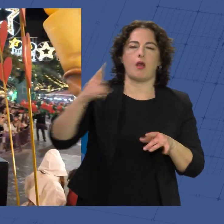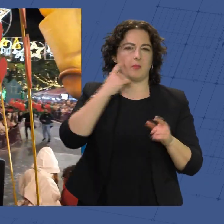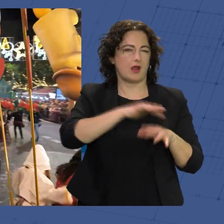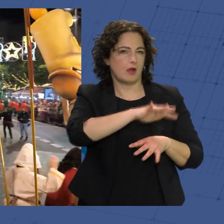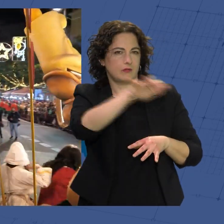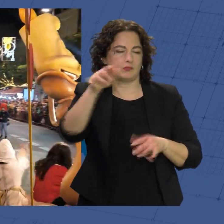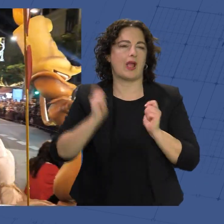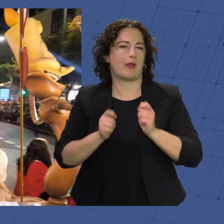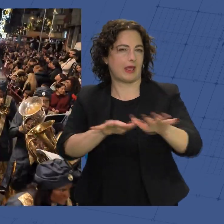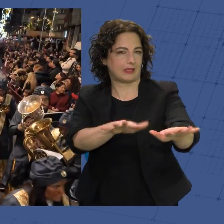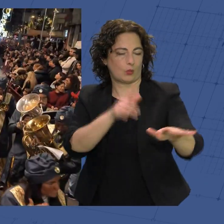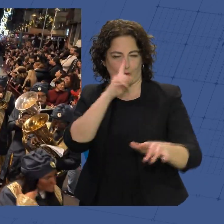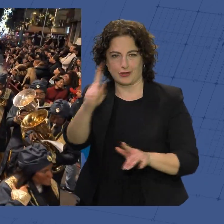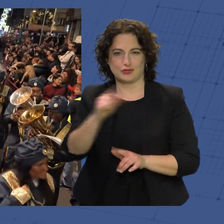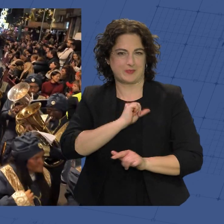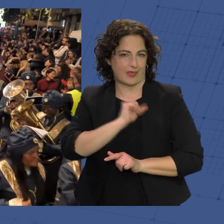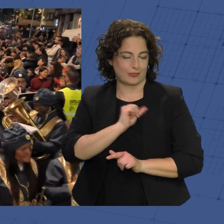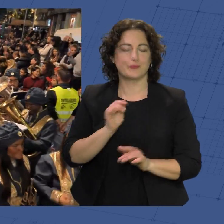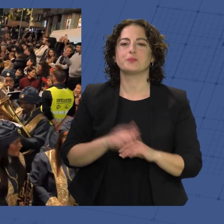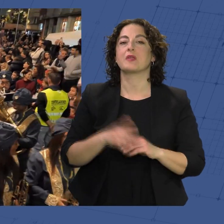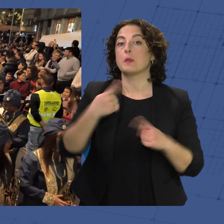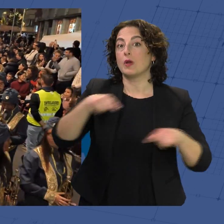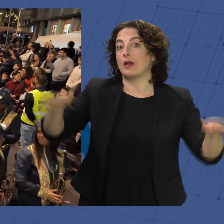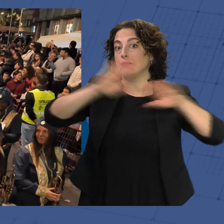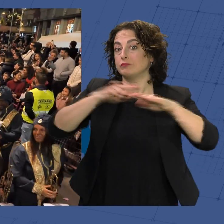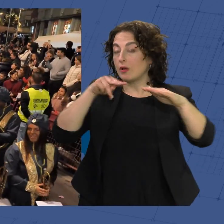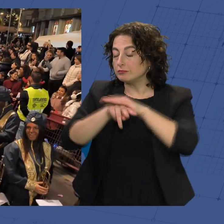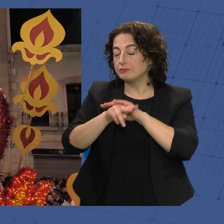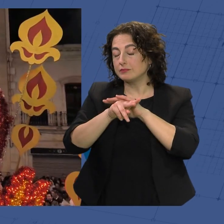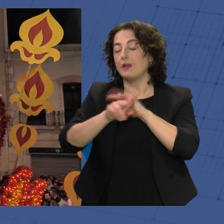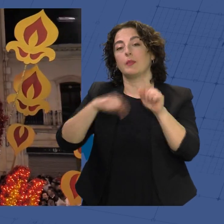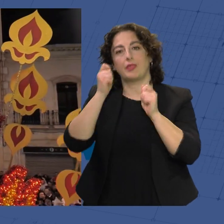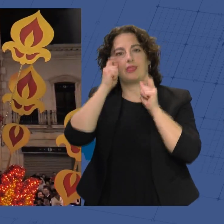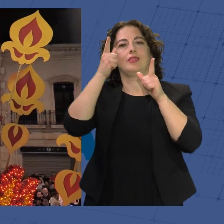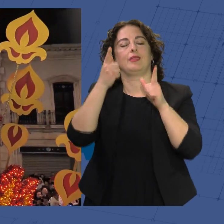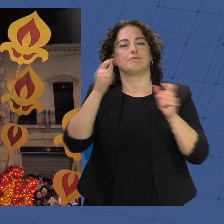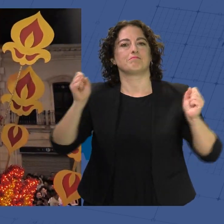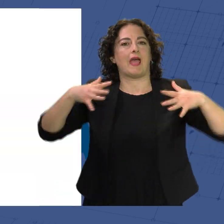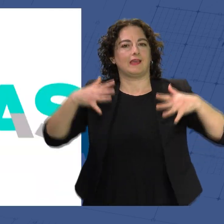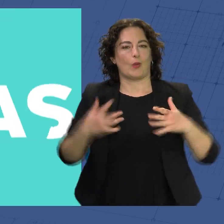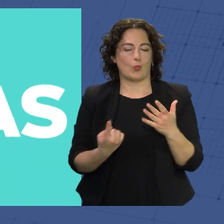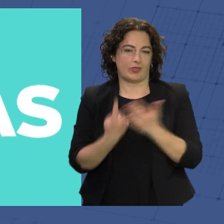esperada del año. Después nos iremos todos a dormir para despertar con la magia del Día de Reyes.